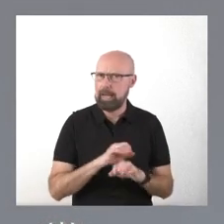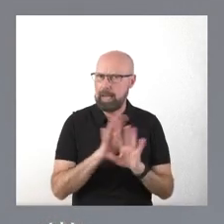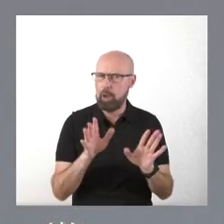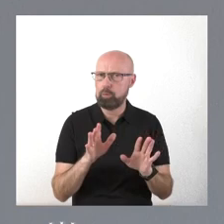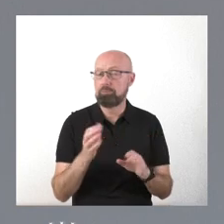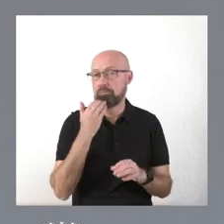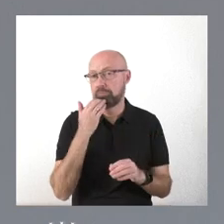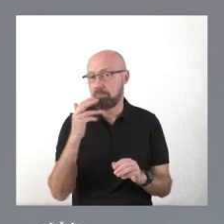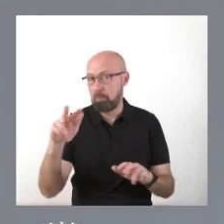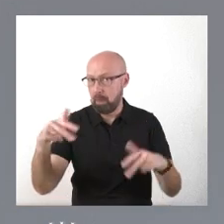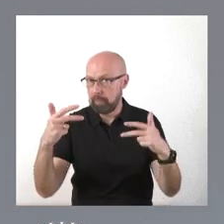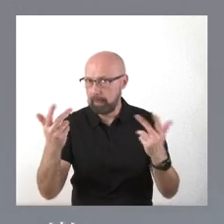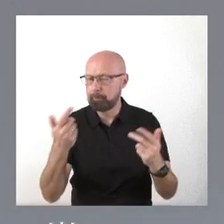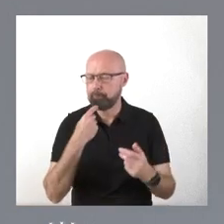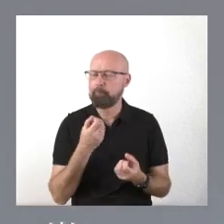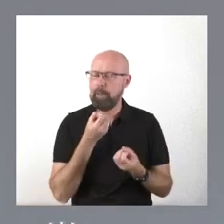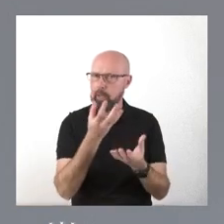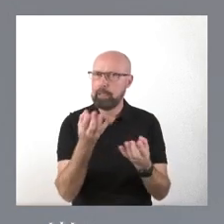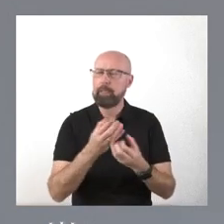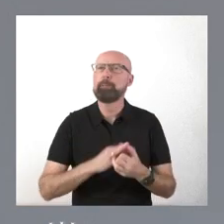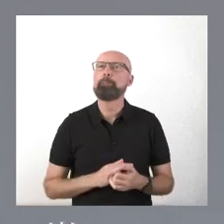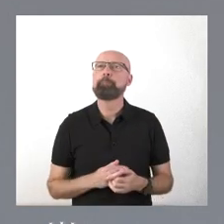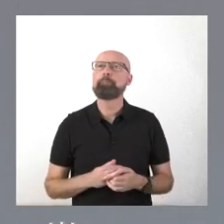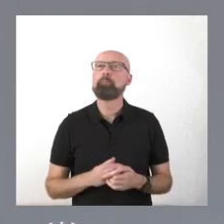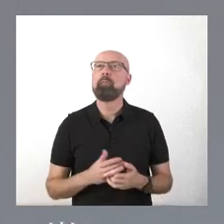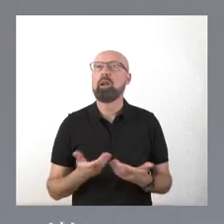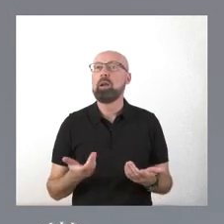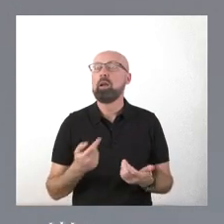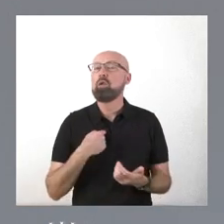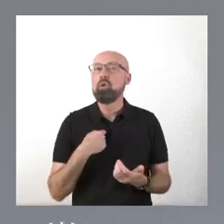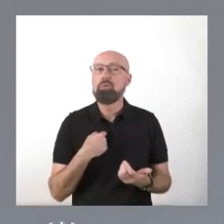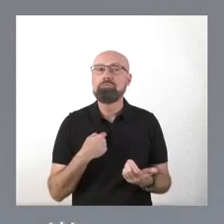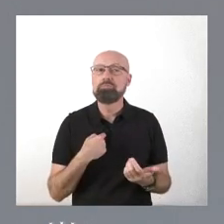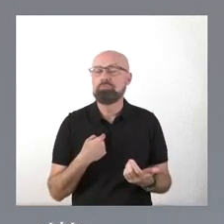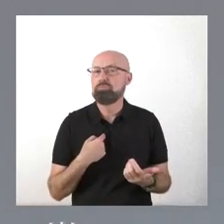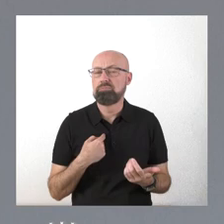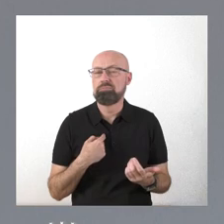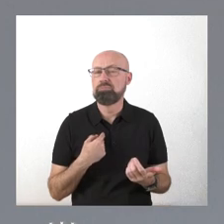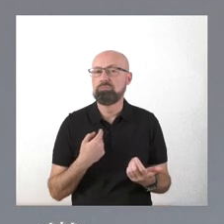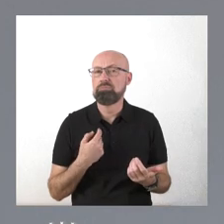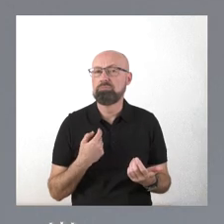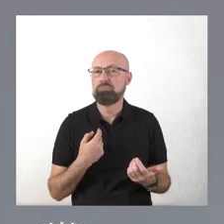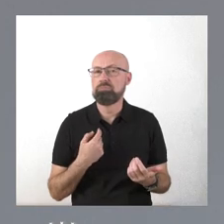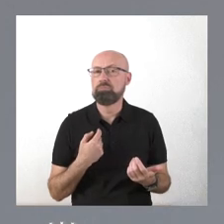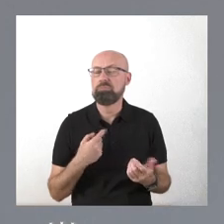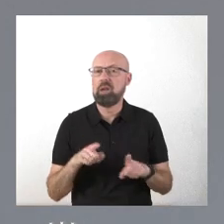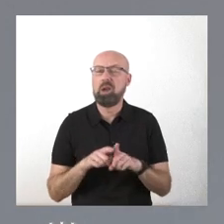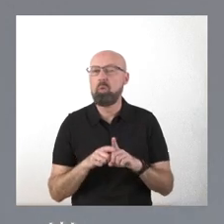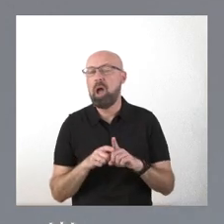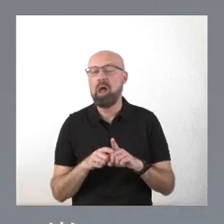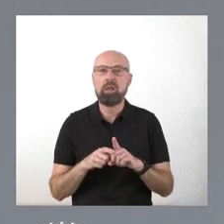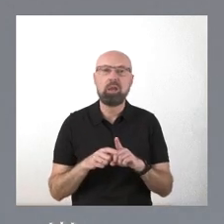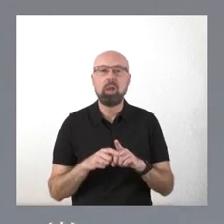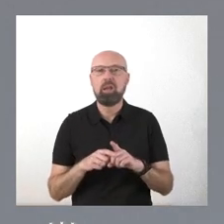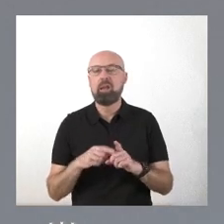lo permite, que desde luego yo no voy a ser conciliador ni